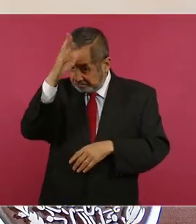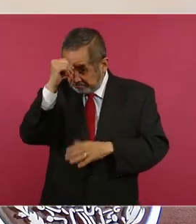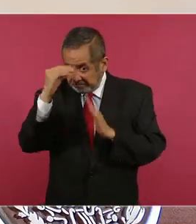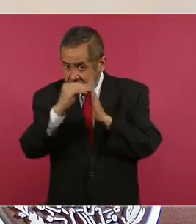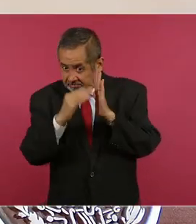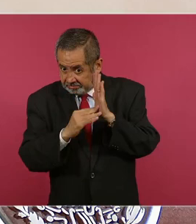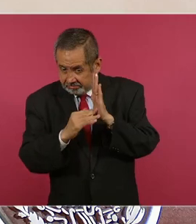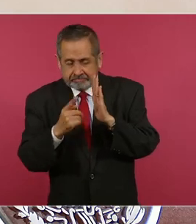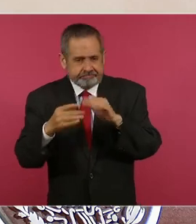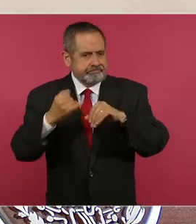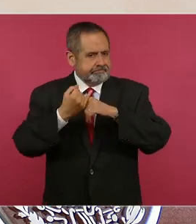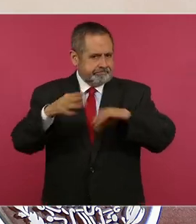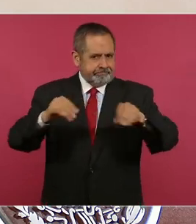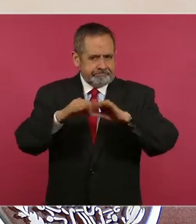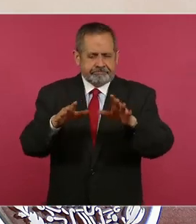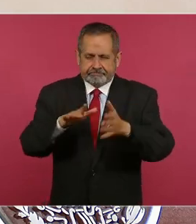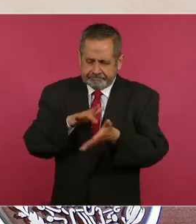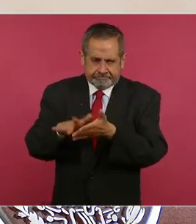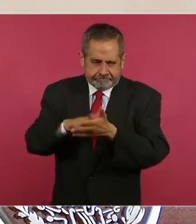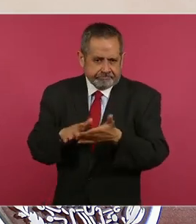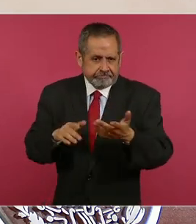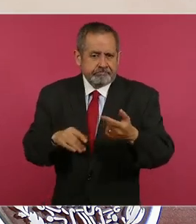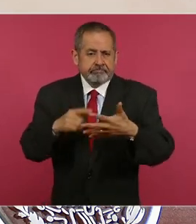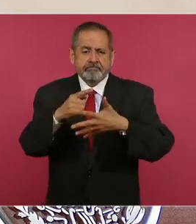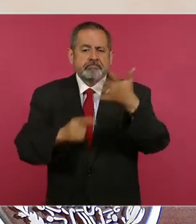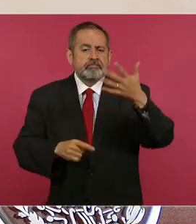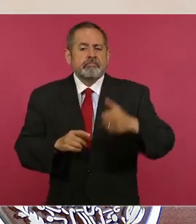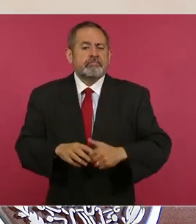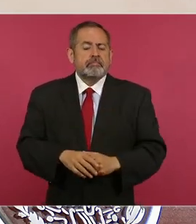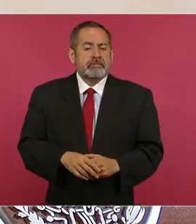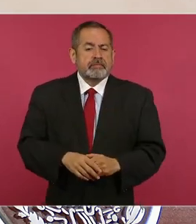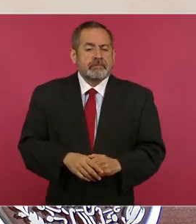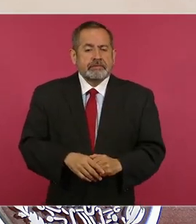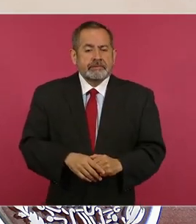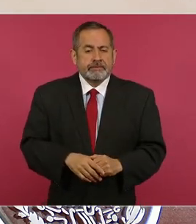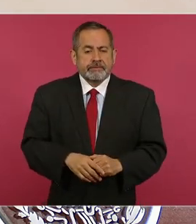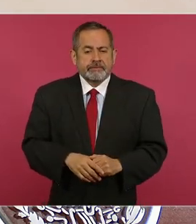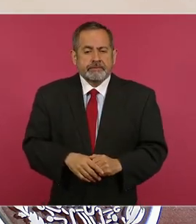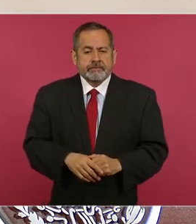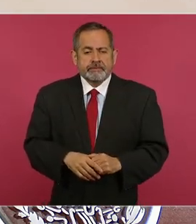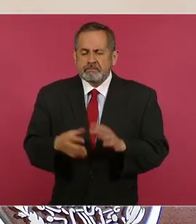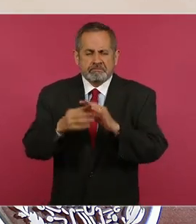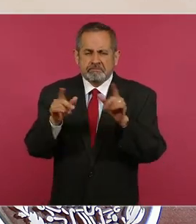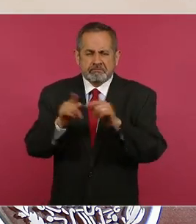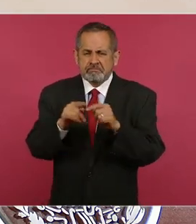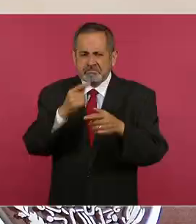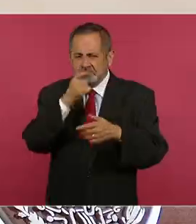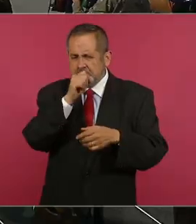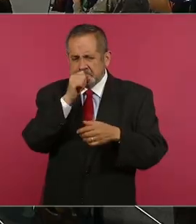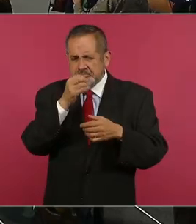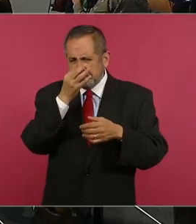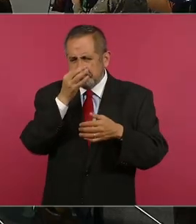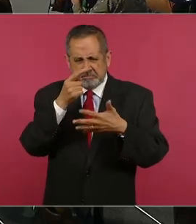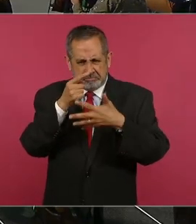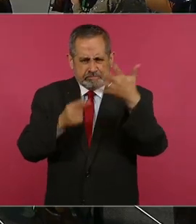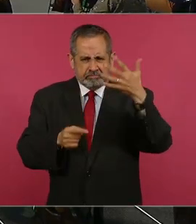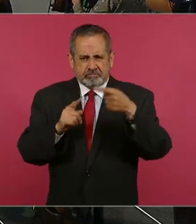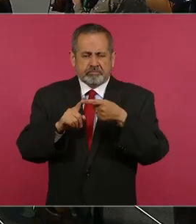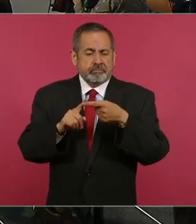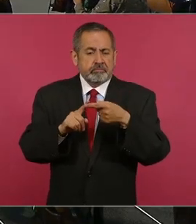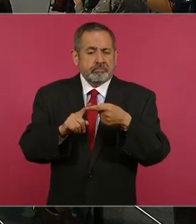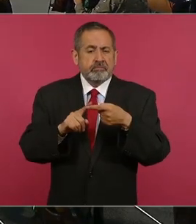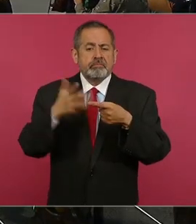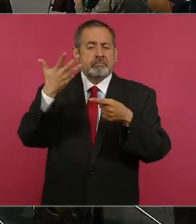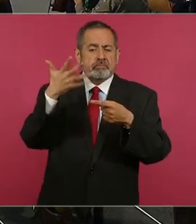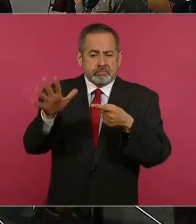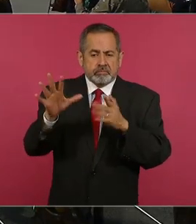al cual hemos estado dando impulso. Y muy breve, que es este decálogo